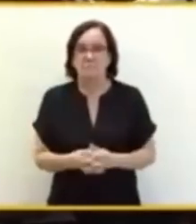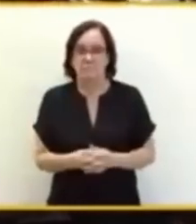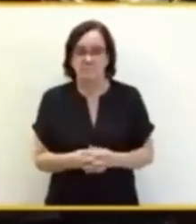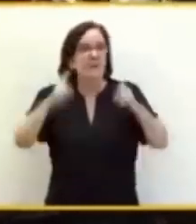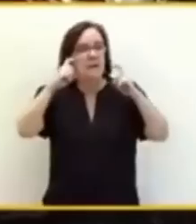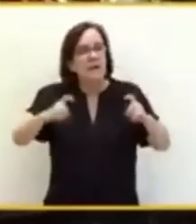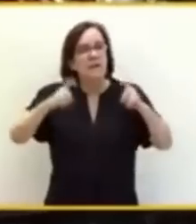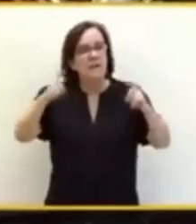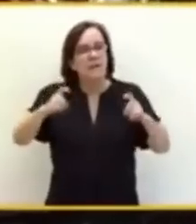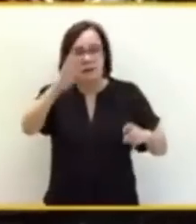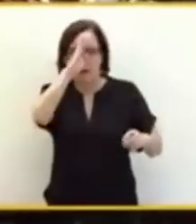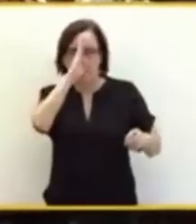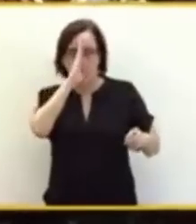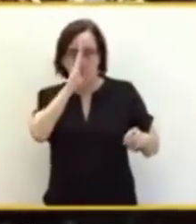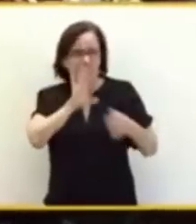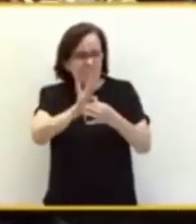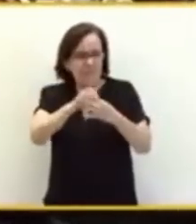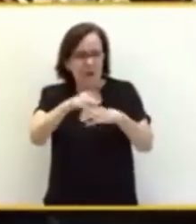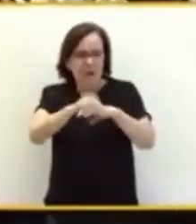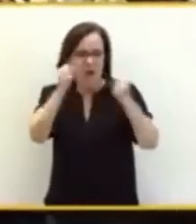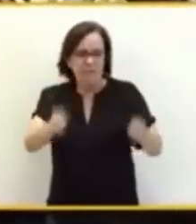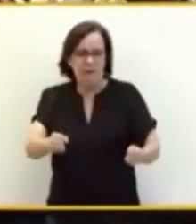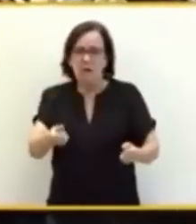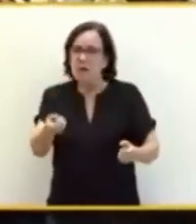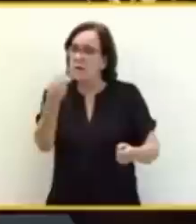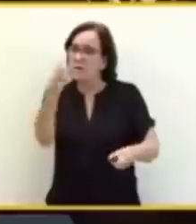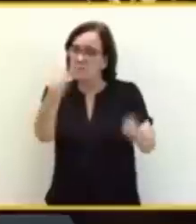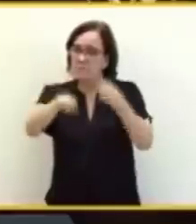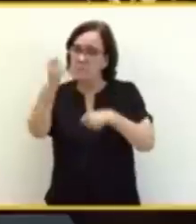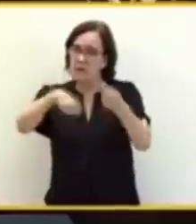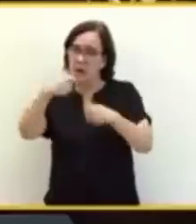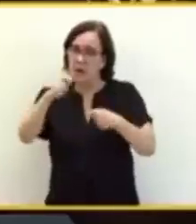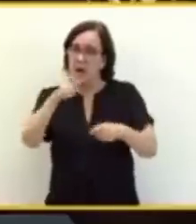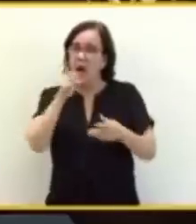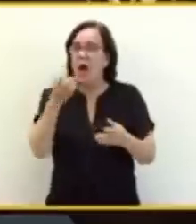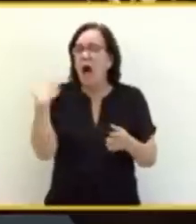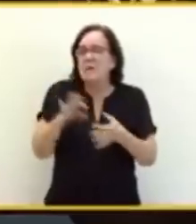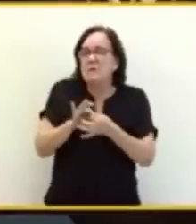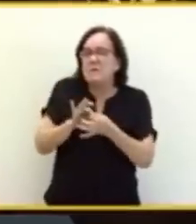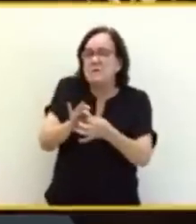¿Intentó usted esconder su estrecha amistad con un narcotraficante cultivada...